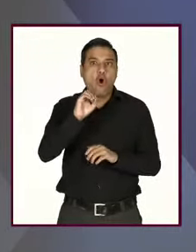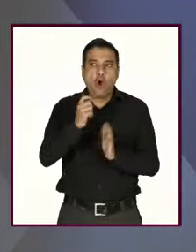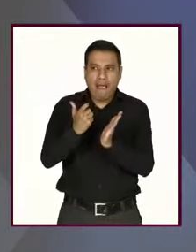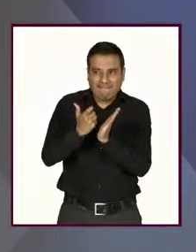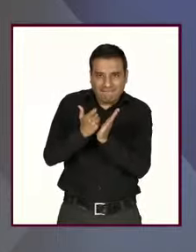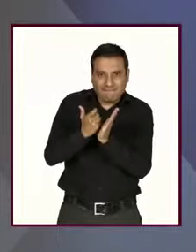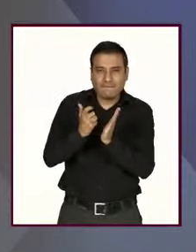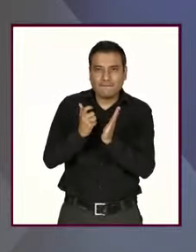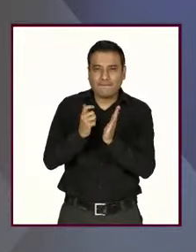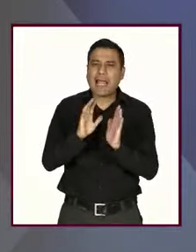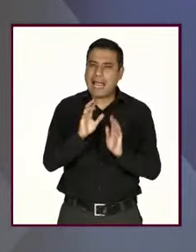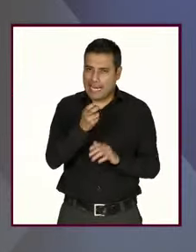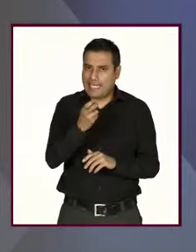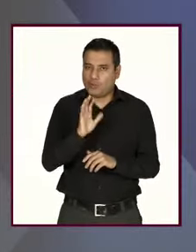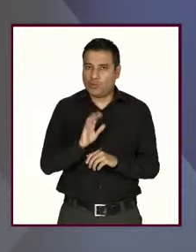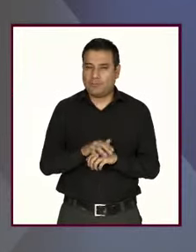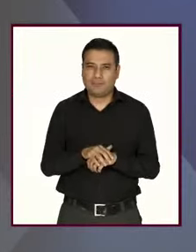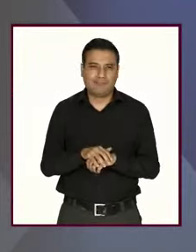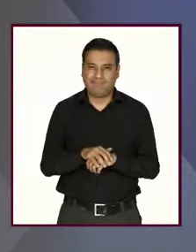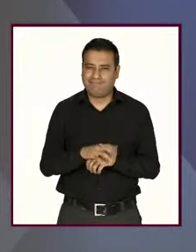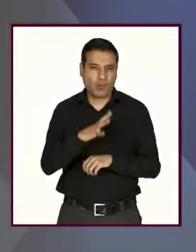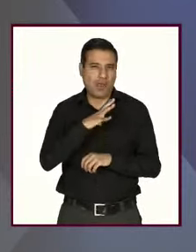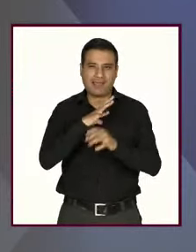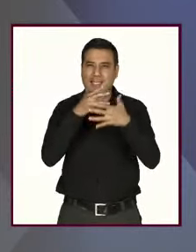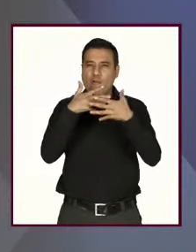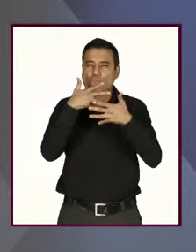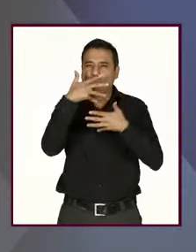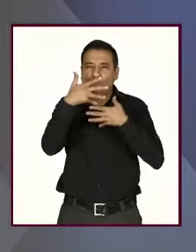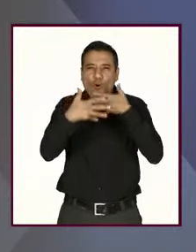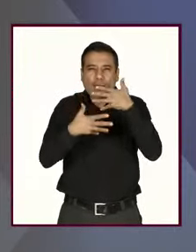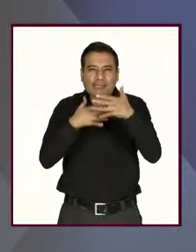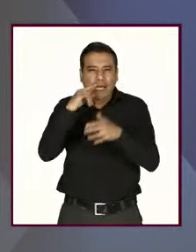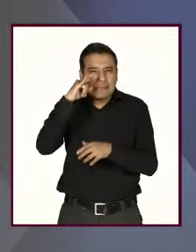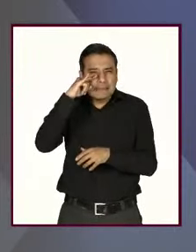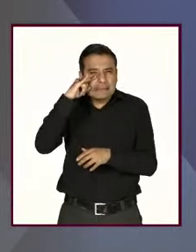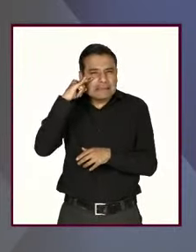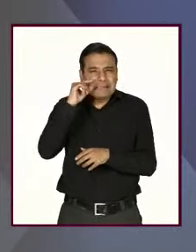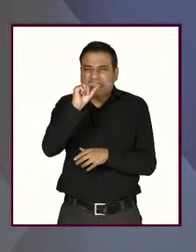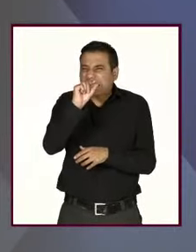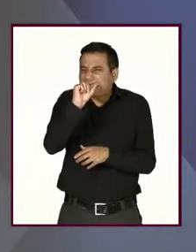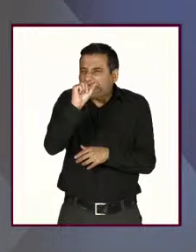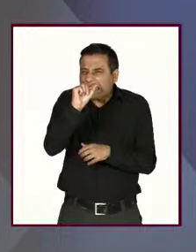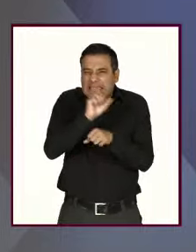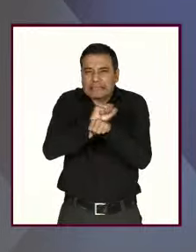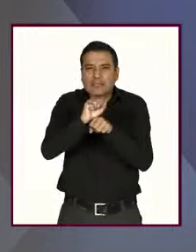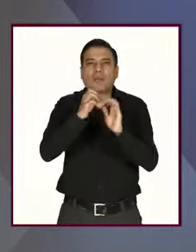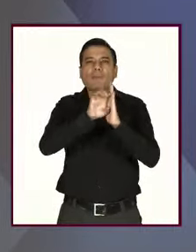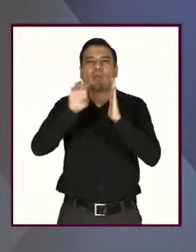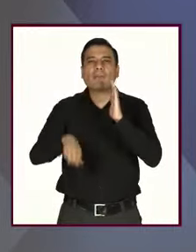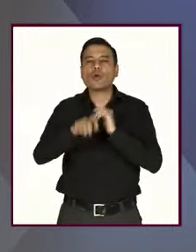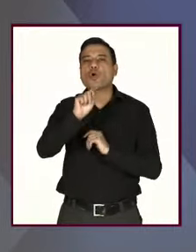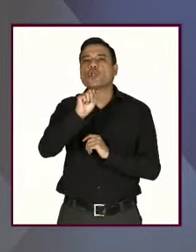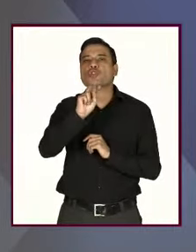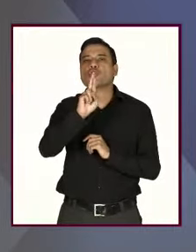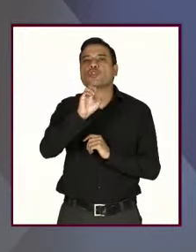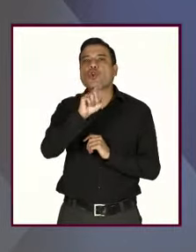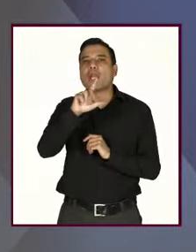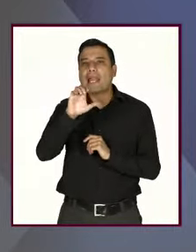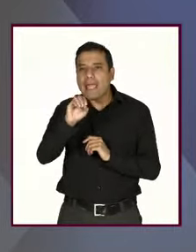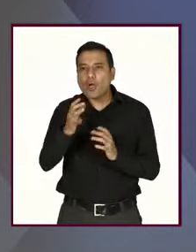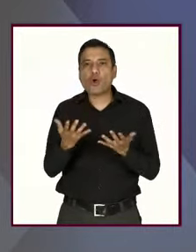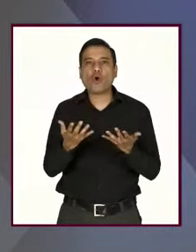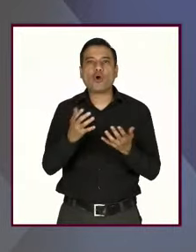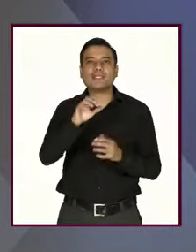etcétera pero como bien decían hay violencias muy pequeñas como el simple hecho del troleo del estoqueo del que